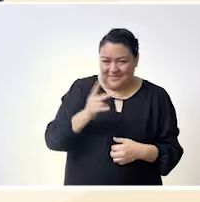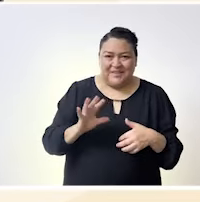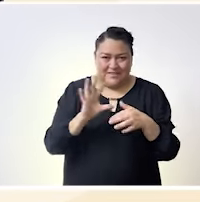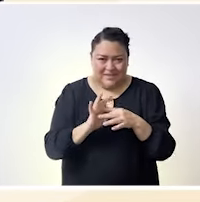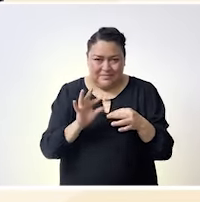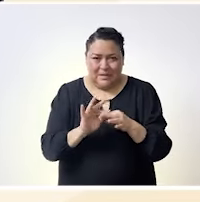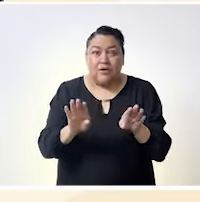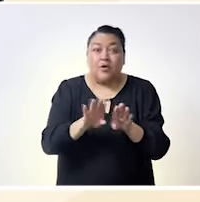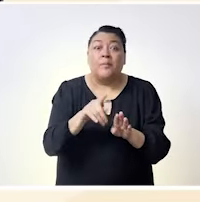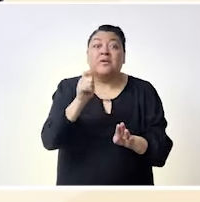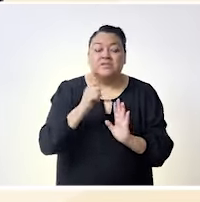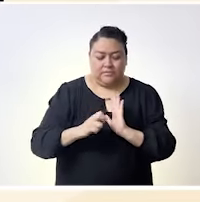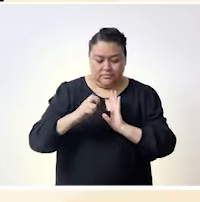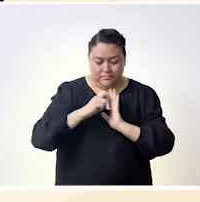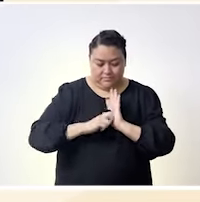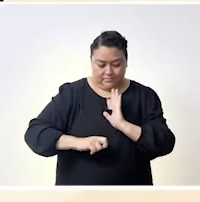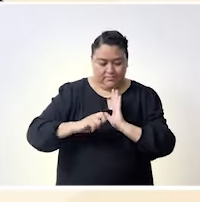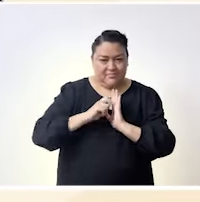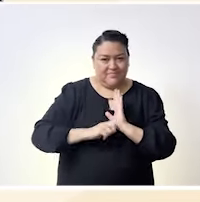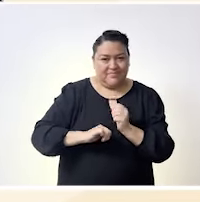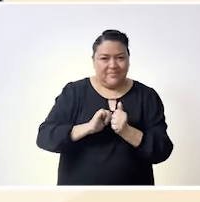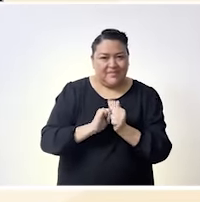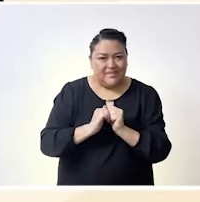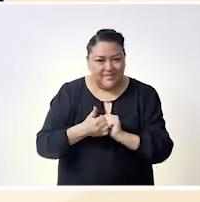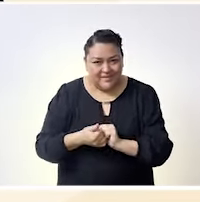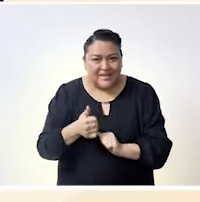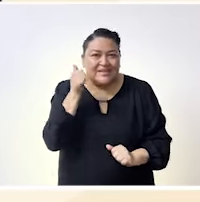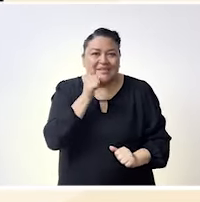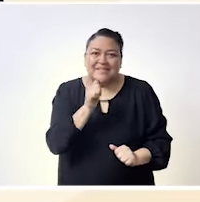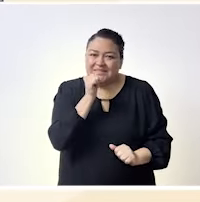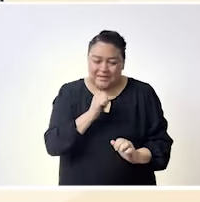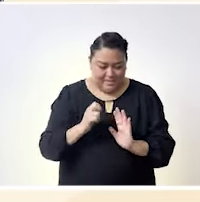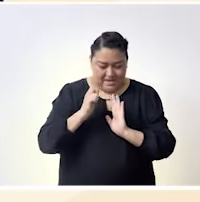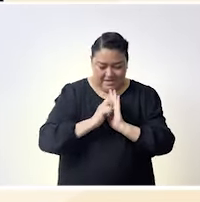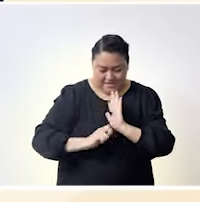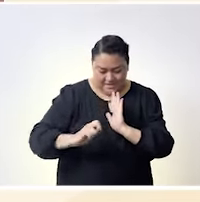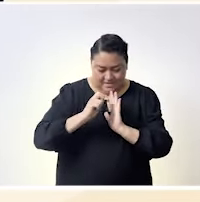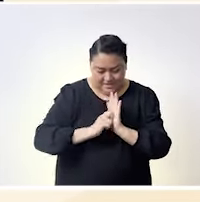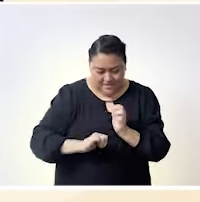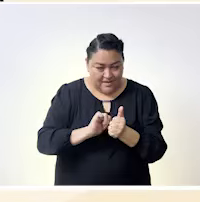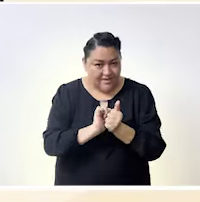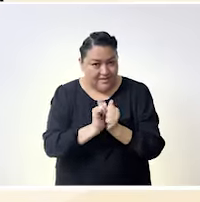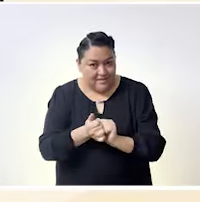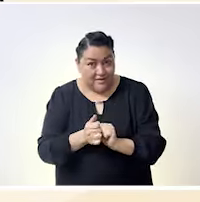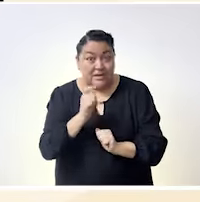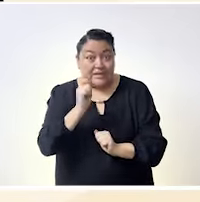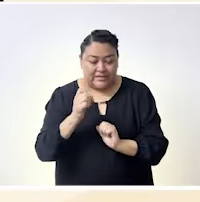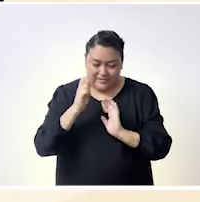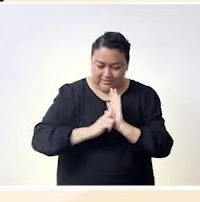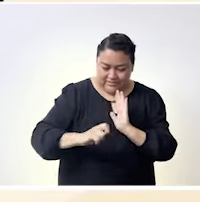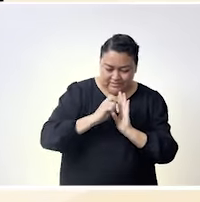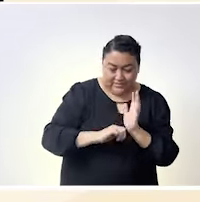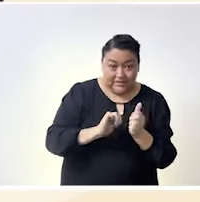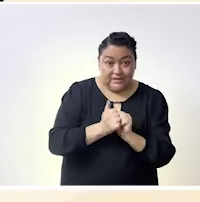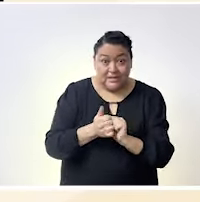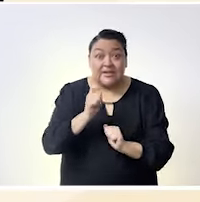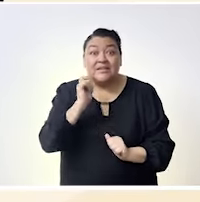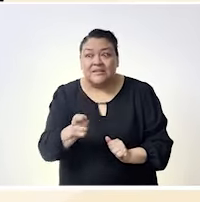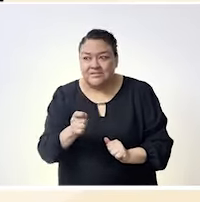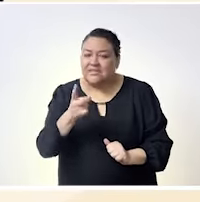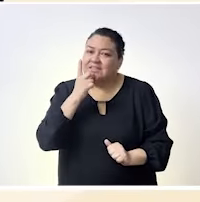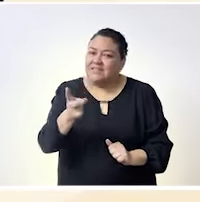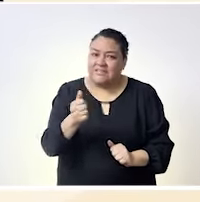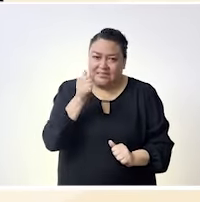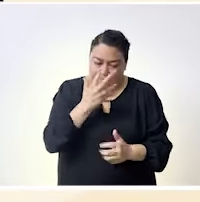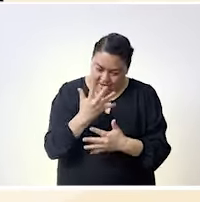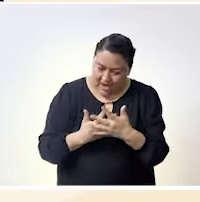también que hablaron las dos desde construir ya creo que manoseamos mucho la deconstrucción y que la deconstrucción es un verbo y no